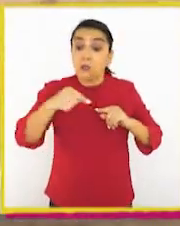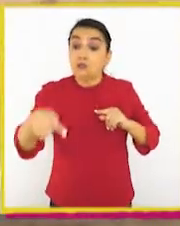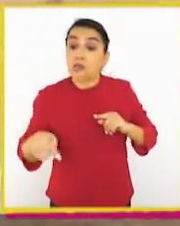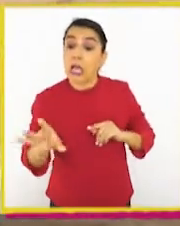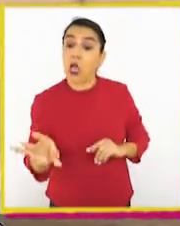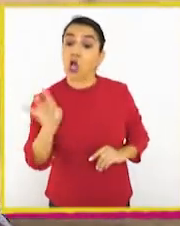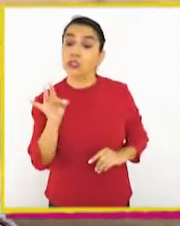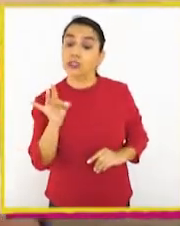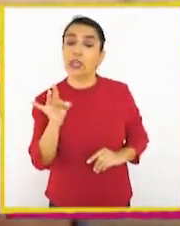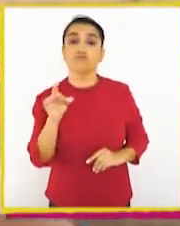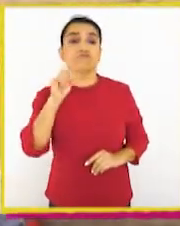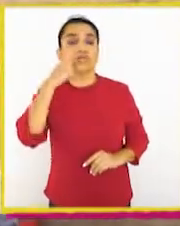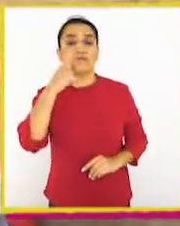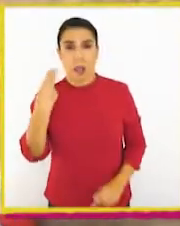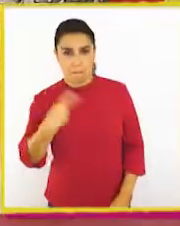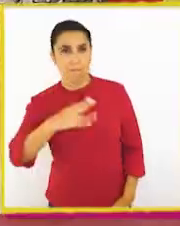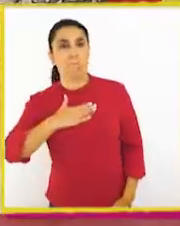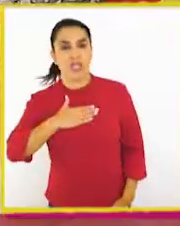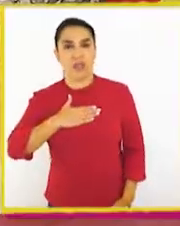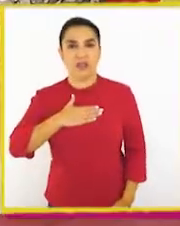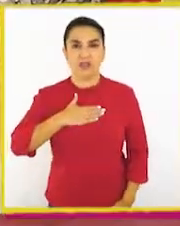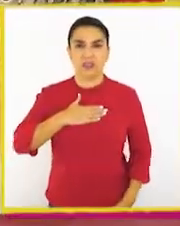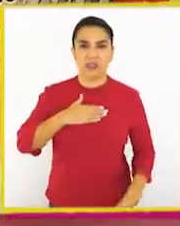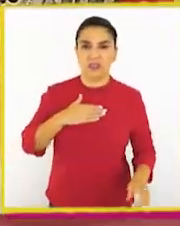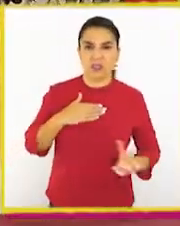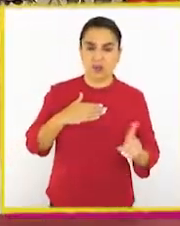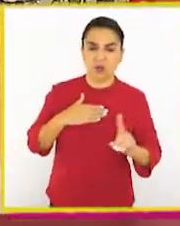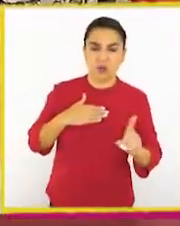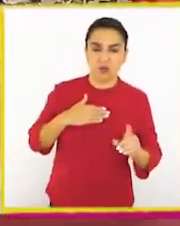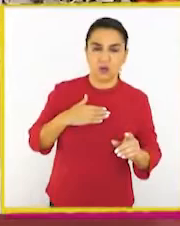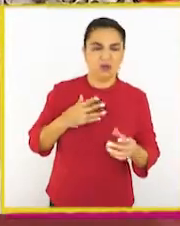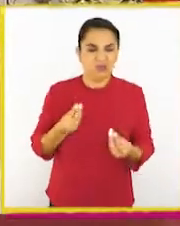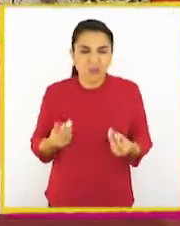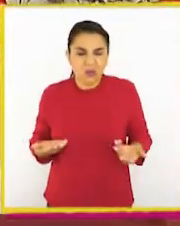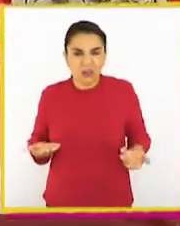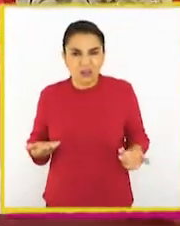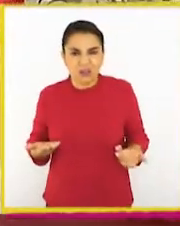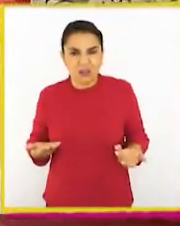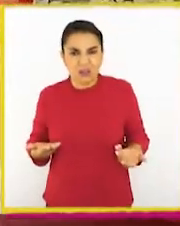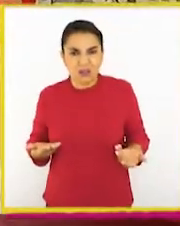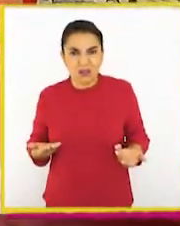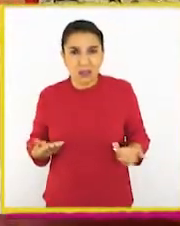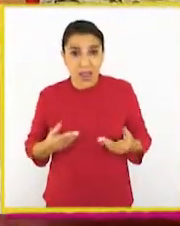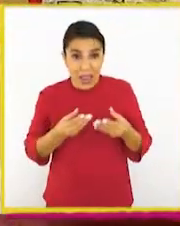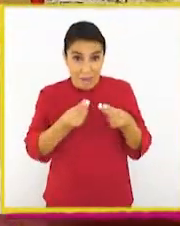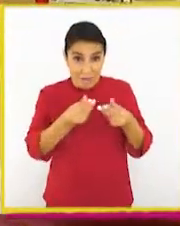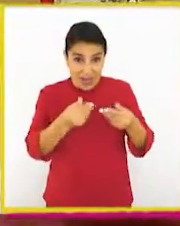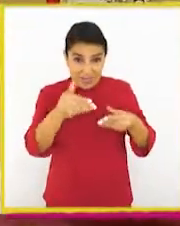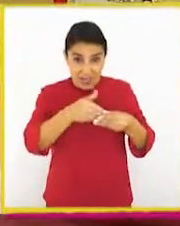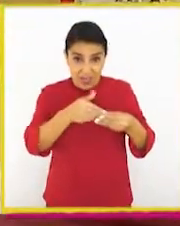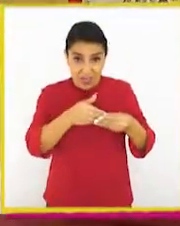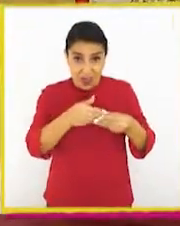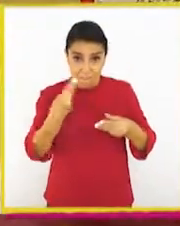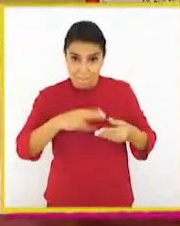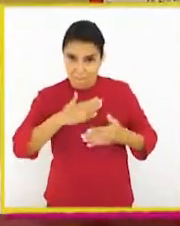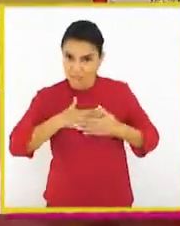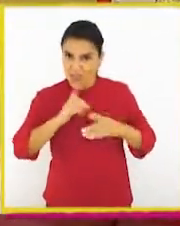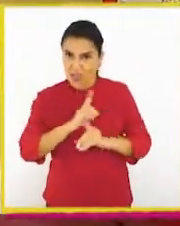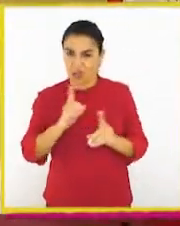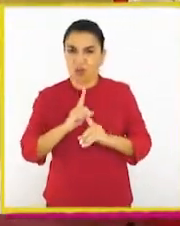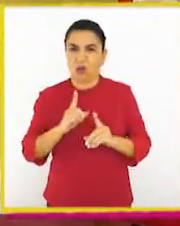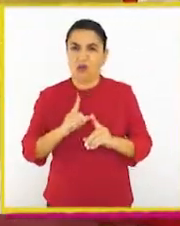antejardín y eso la hace mía. ¡No! ¿Cómo? ¿Qué? ¿Me gasté plata que no es mía? ¡Sí!